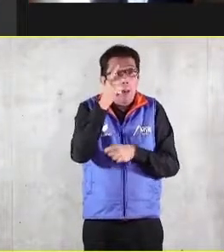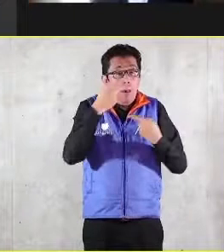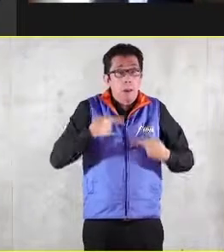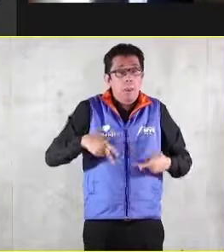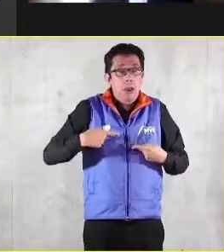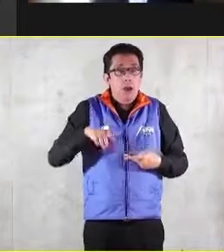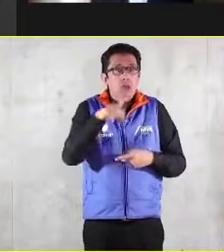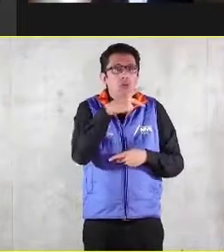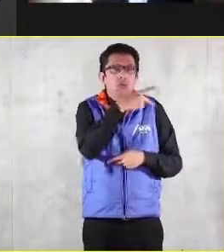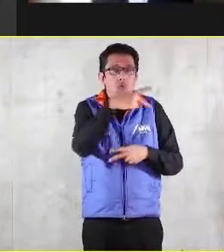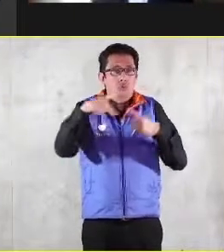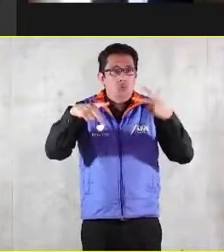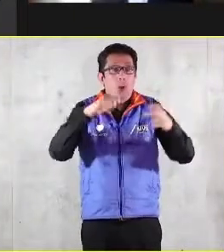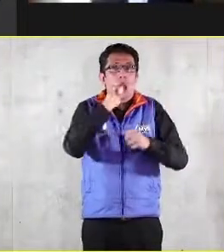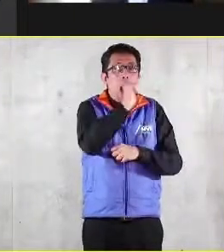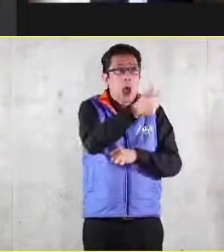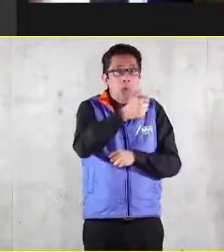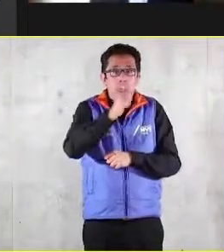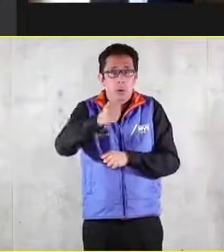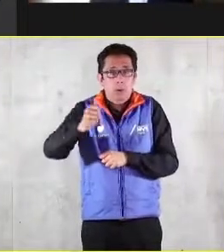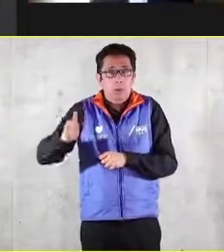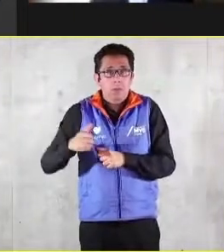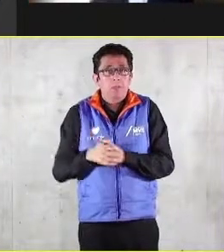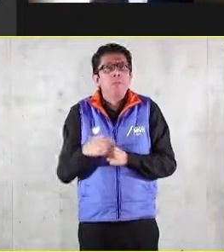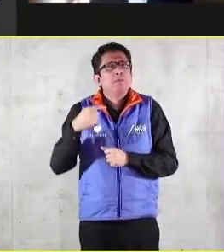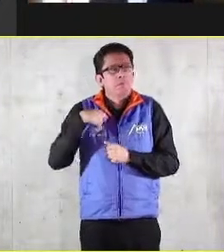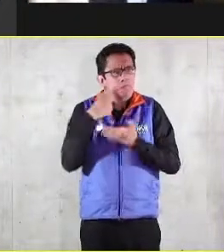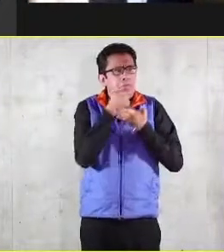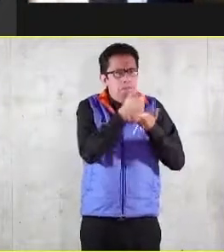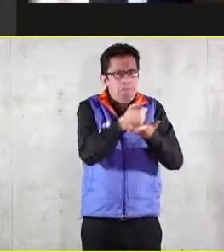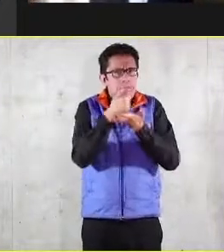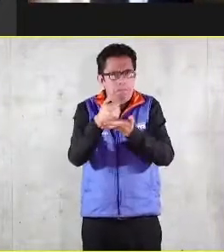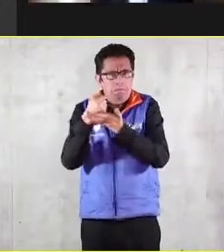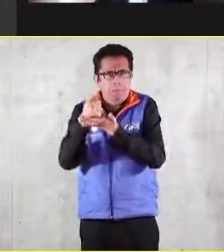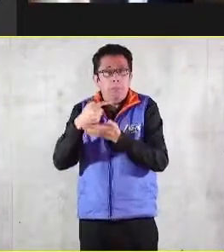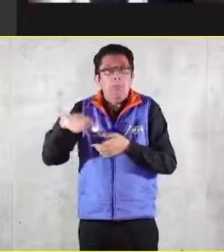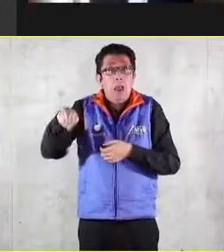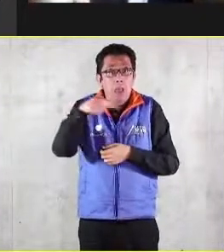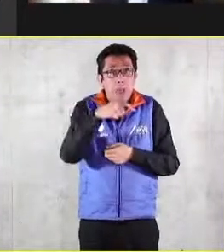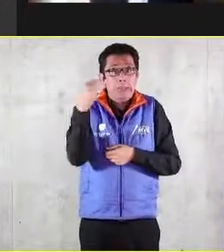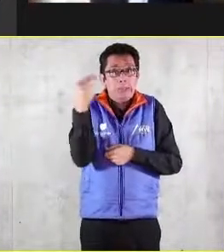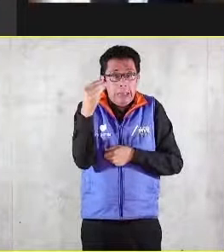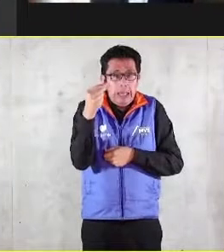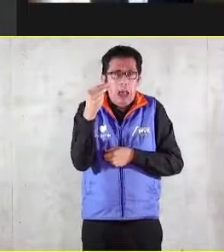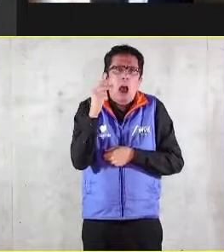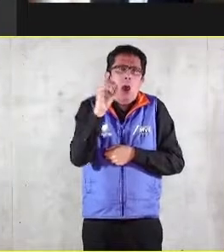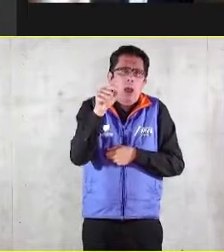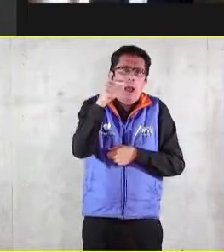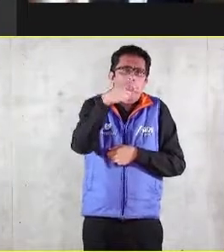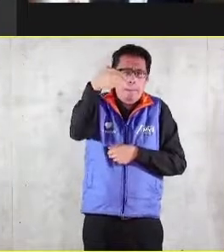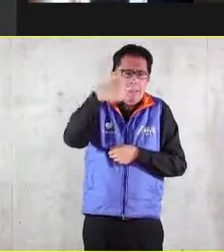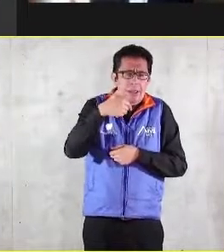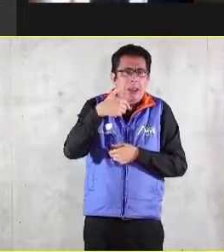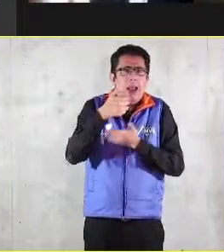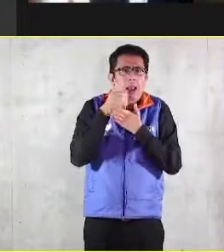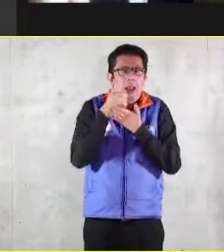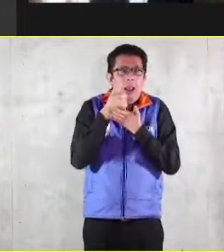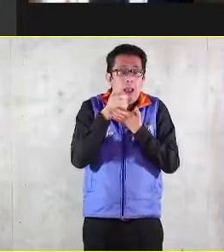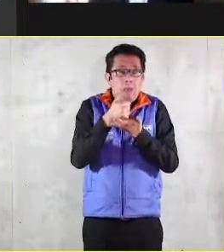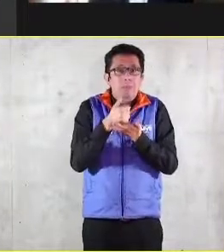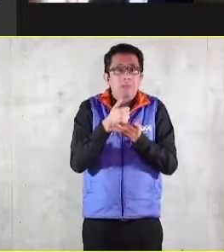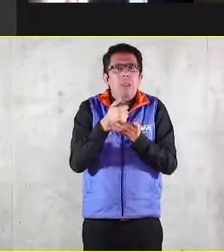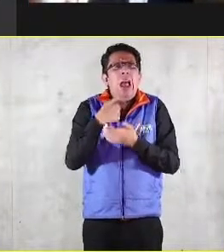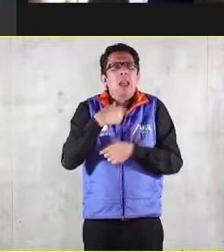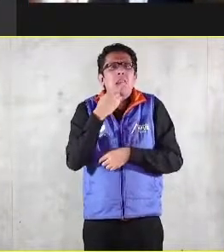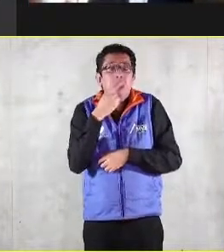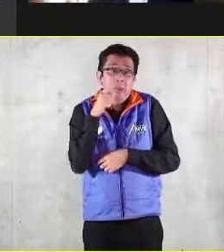destino pero que yo ayudo en tanto cuanto ellos necesitan y piden ayuda si yo les digo fíjate que tú